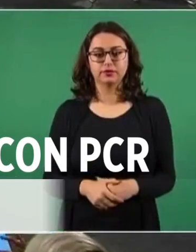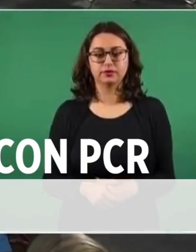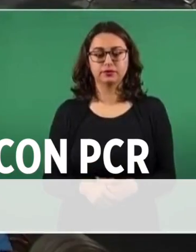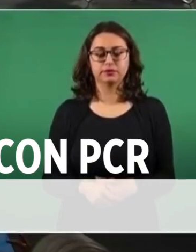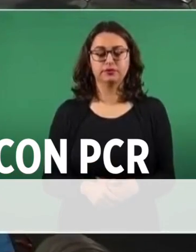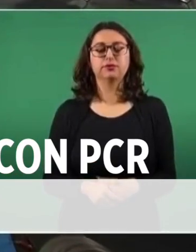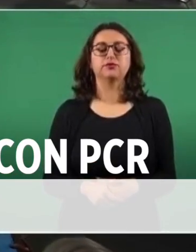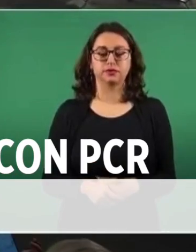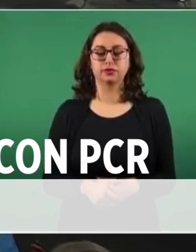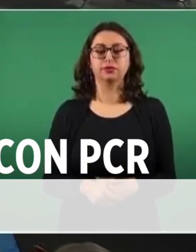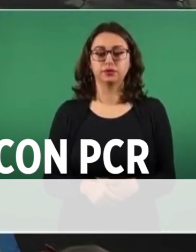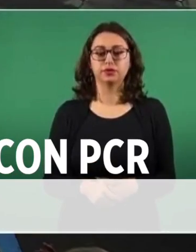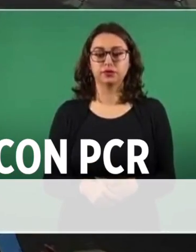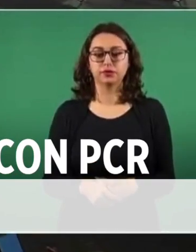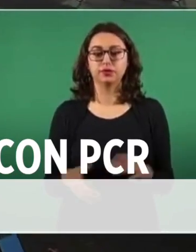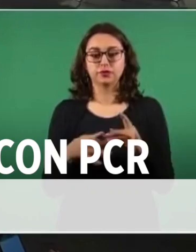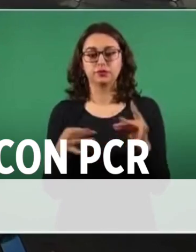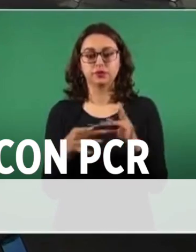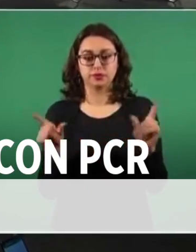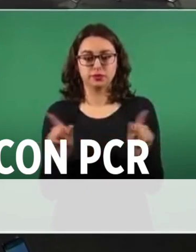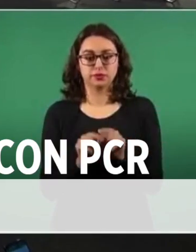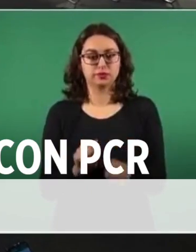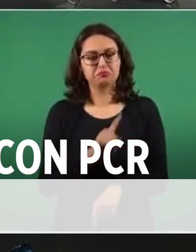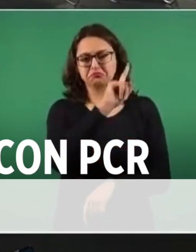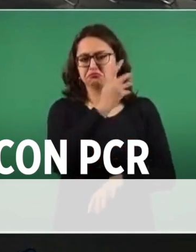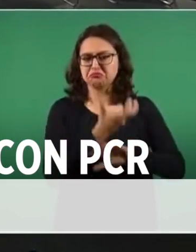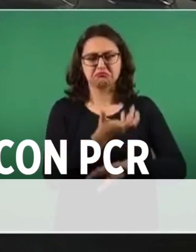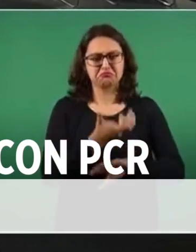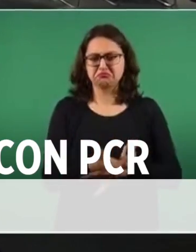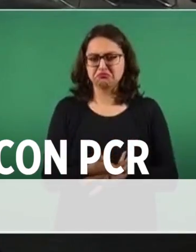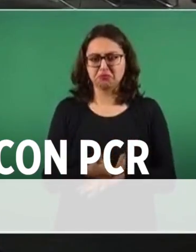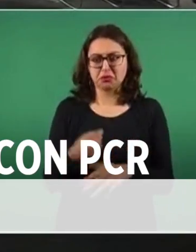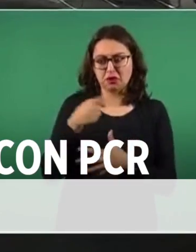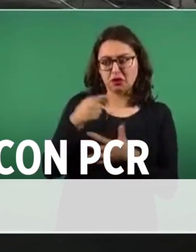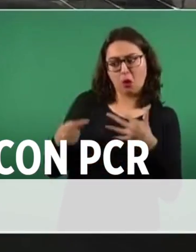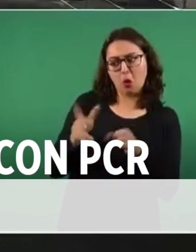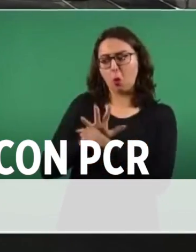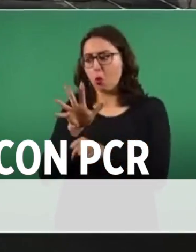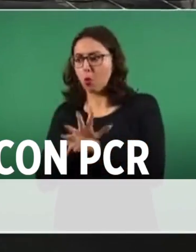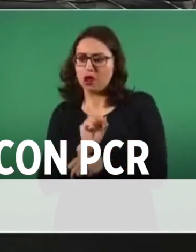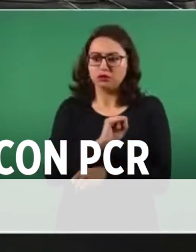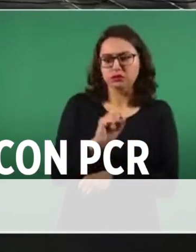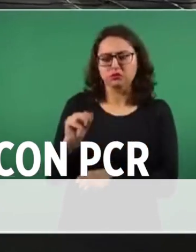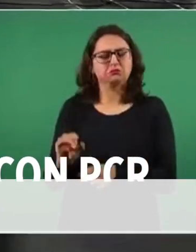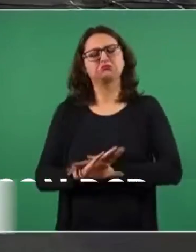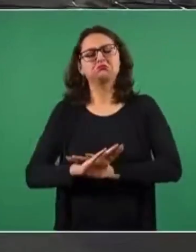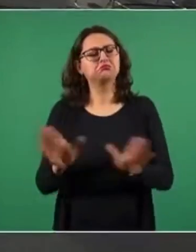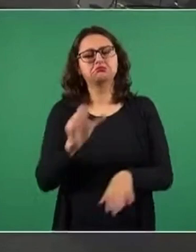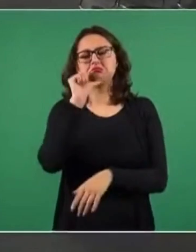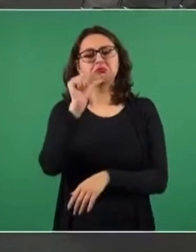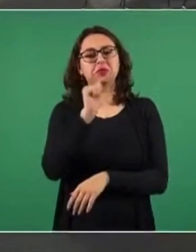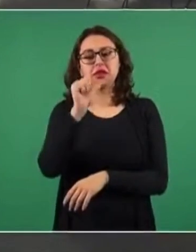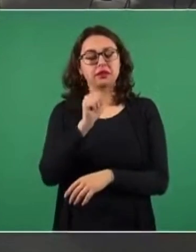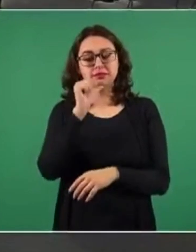Muy breve, Estados Unidos no te están pidiendo en este momento que estés vacunada para pasar a Estados Unidos.